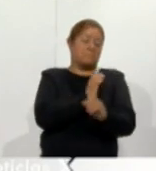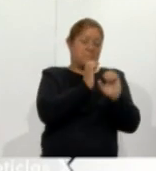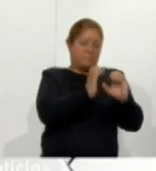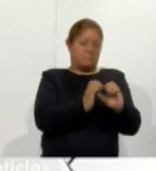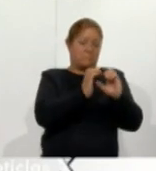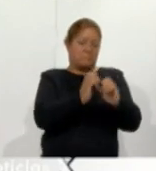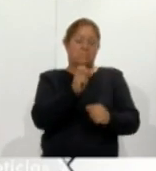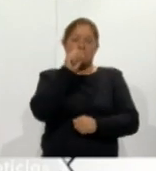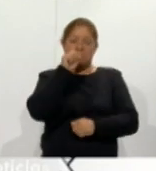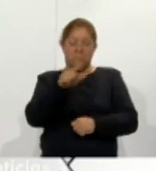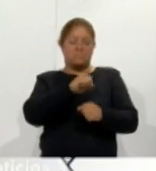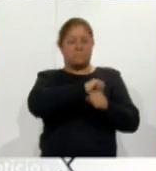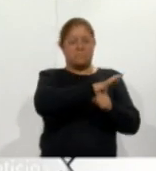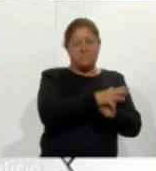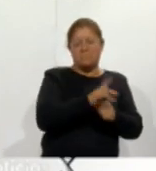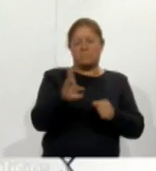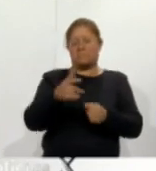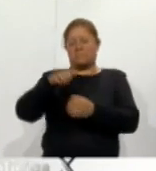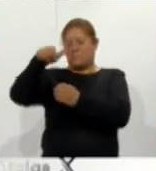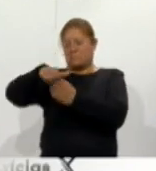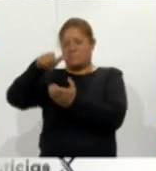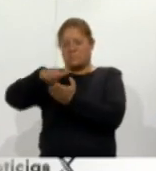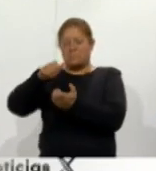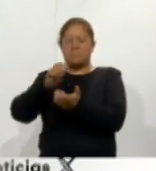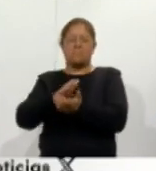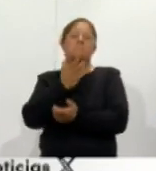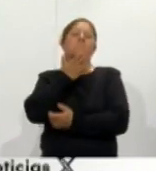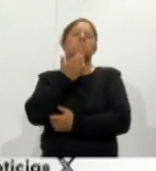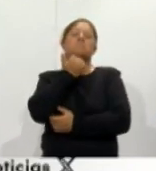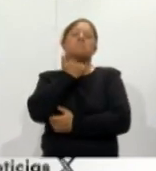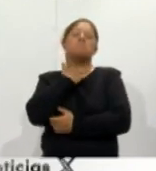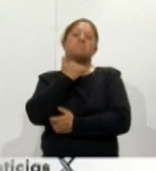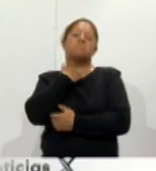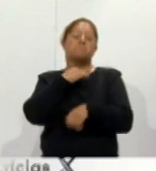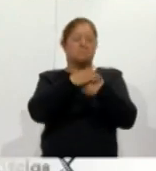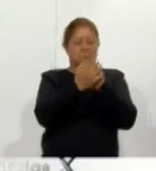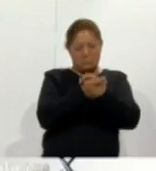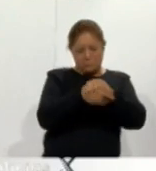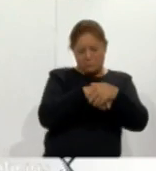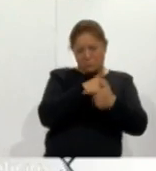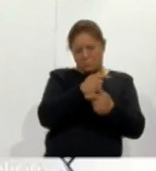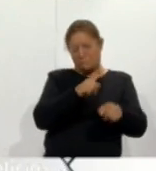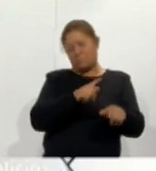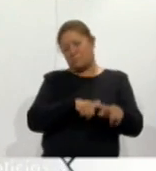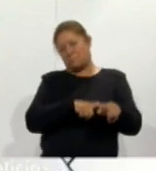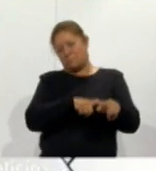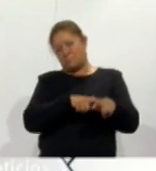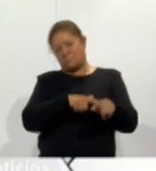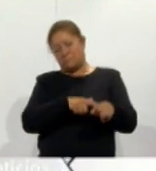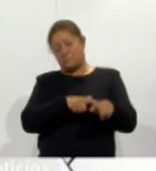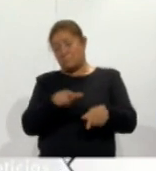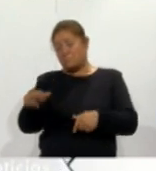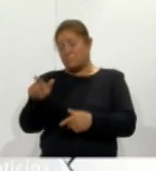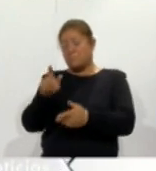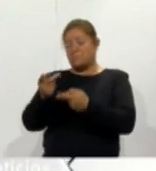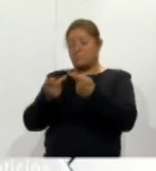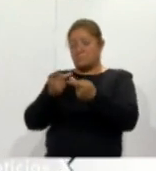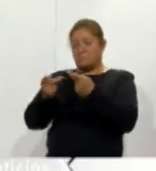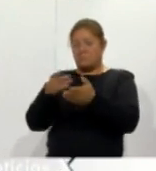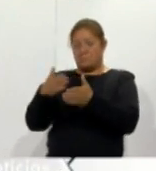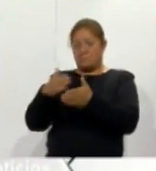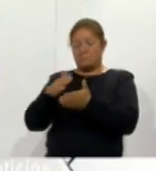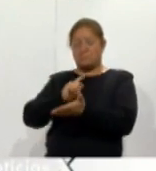teníamos en pandemia de gel antibacterial sugerir a la gente que lavarse las manos guardar más higiene en la preparación de alimentos